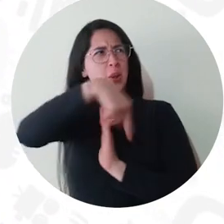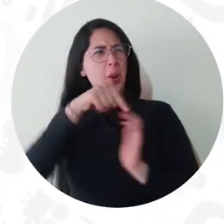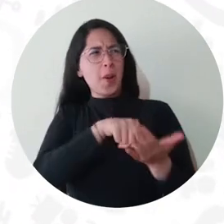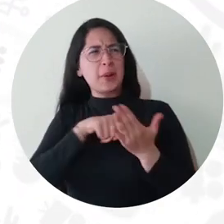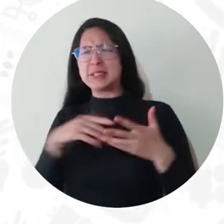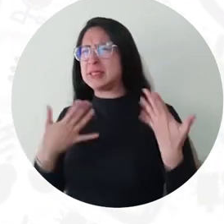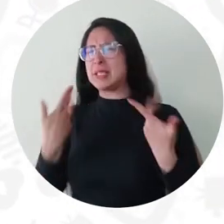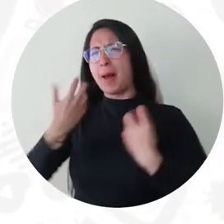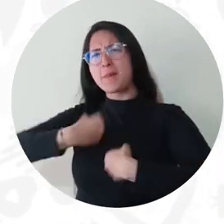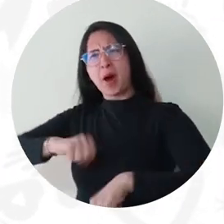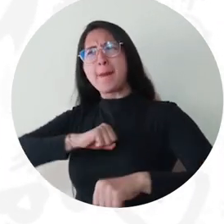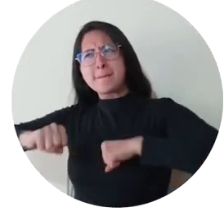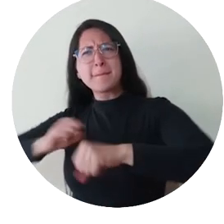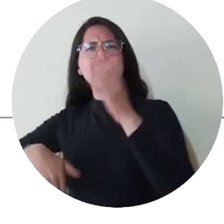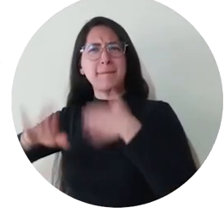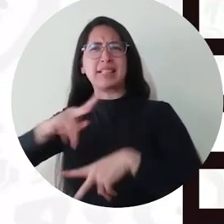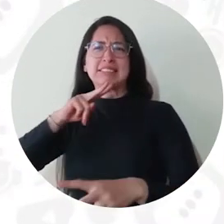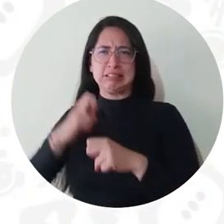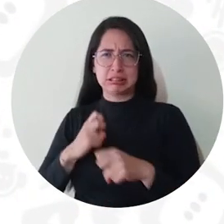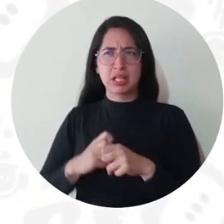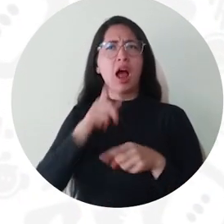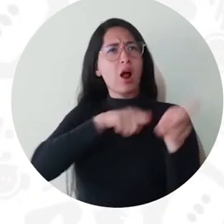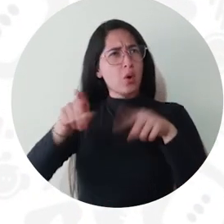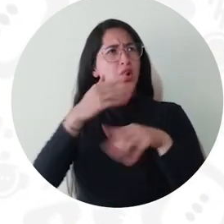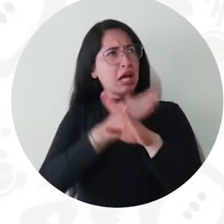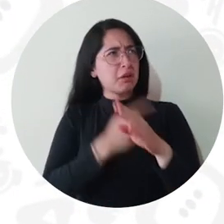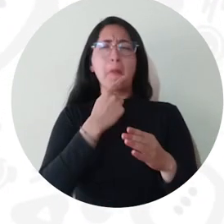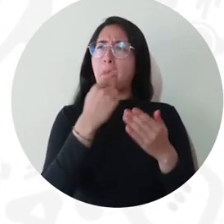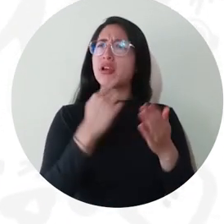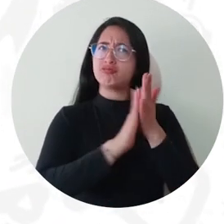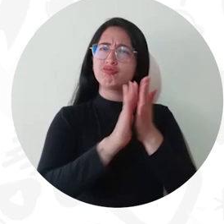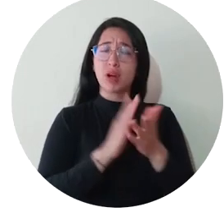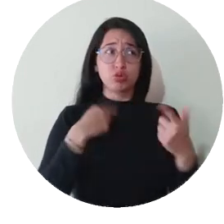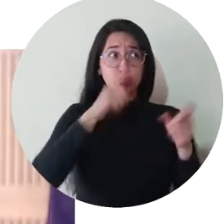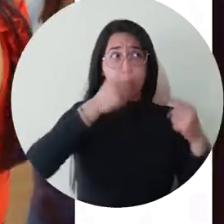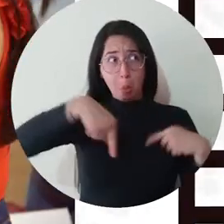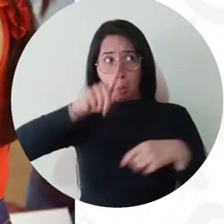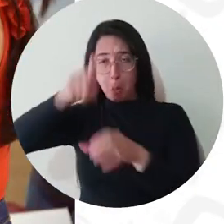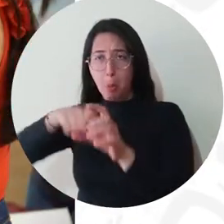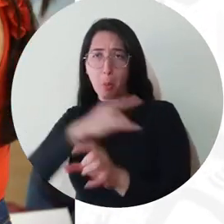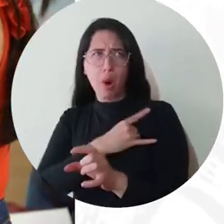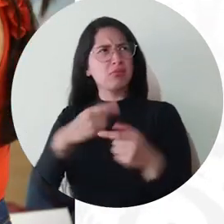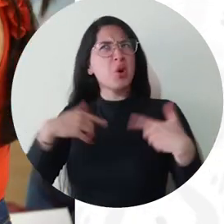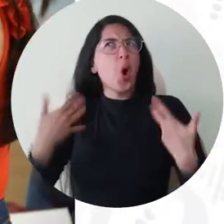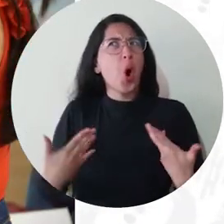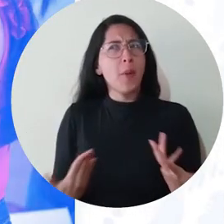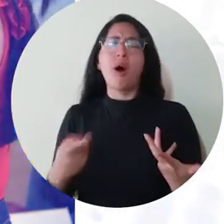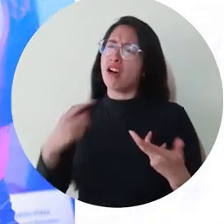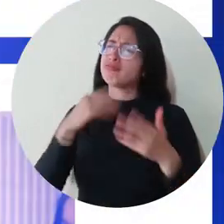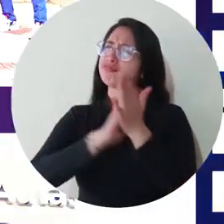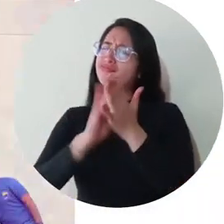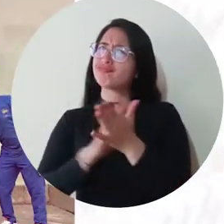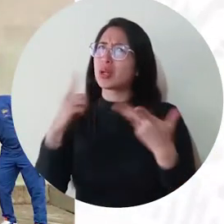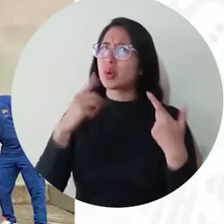implicó tener mucho más esfuerzo para las cosas. Incluso siempre me dijeron que yo iba a ir a la universidad, pero no sabíamos cómo. Eso